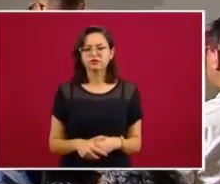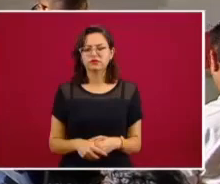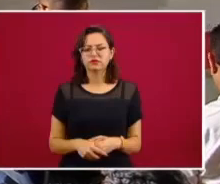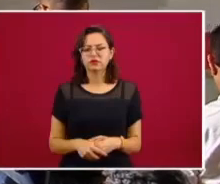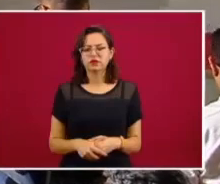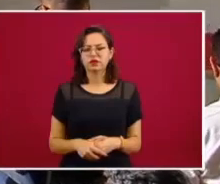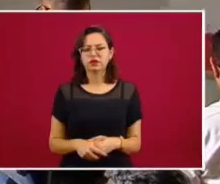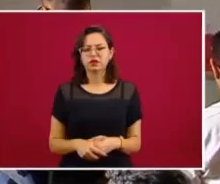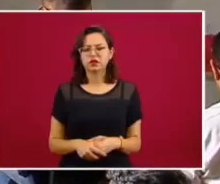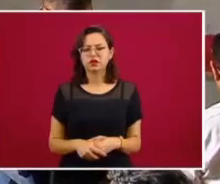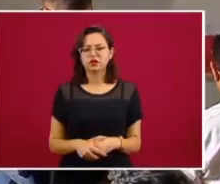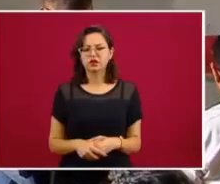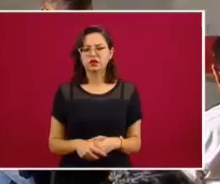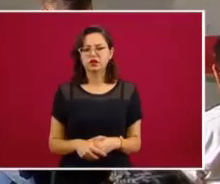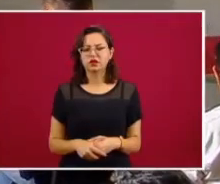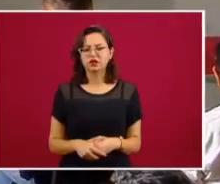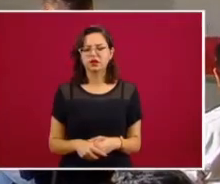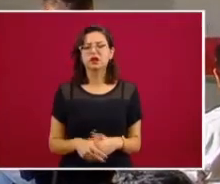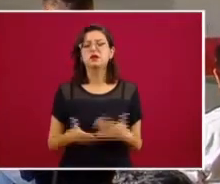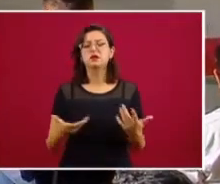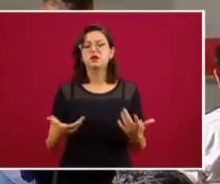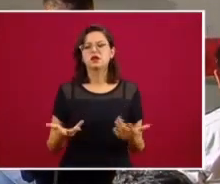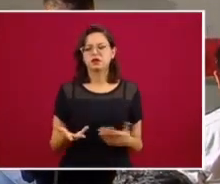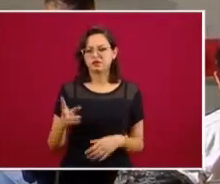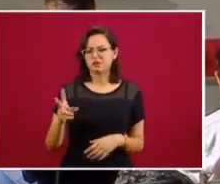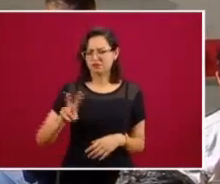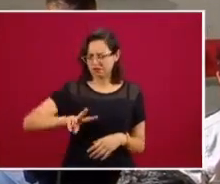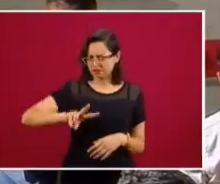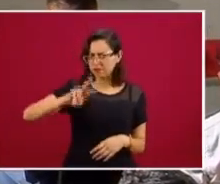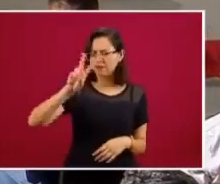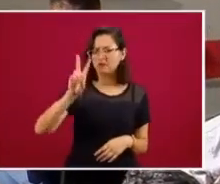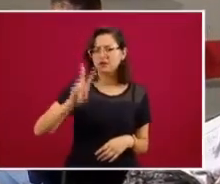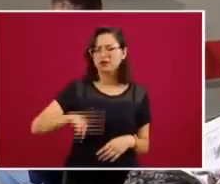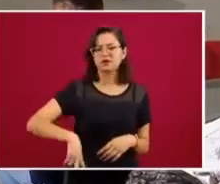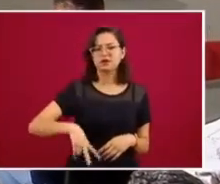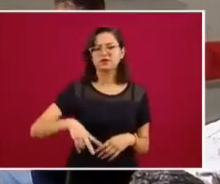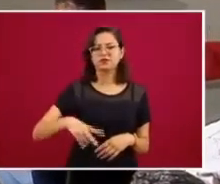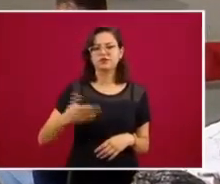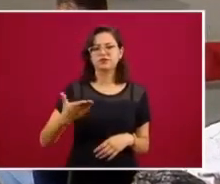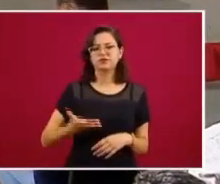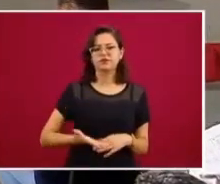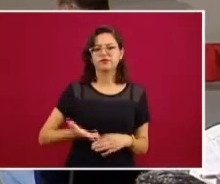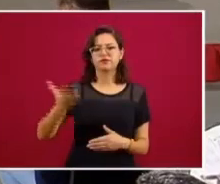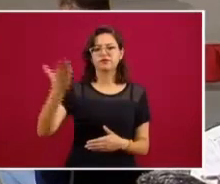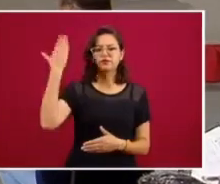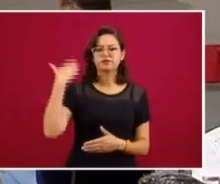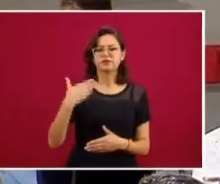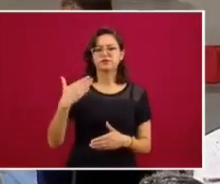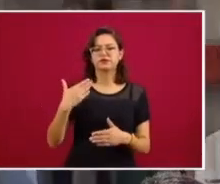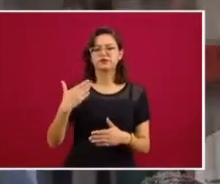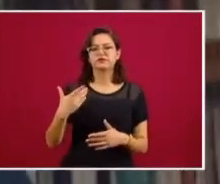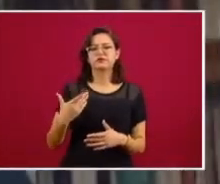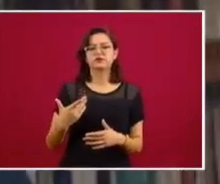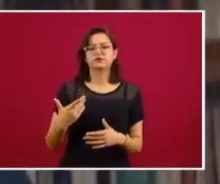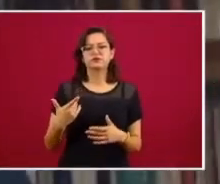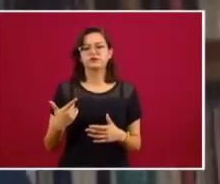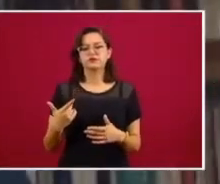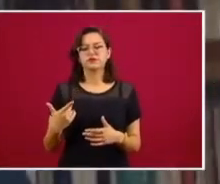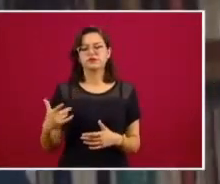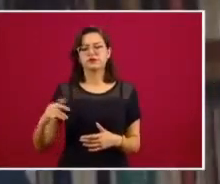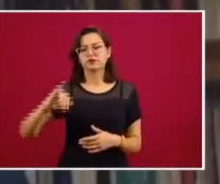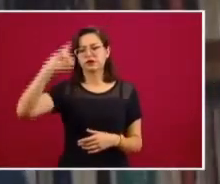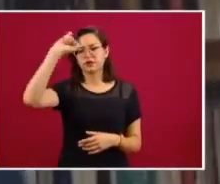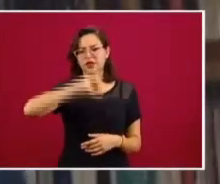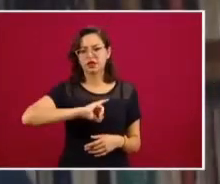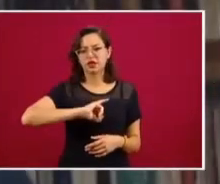hizo una propuesta durante la reunión que sostuvo con los jefes de Estado y de gobierno